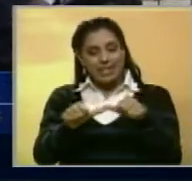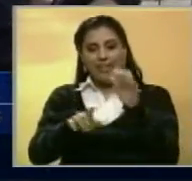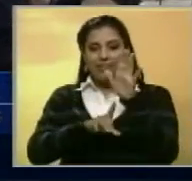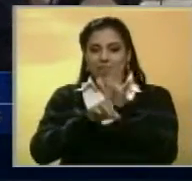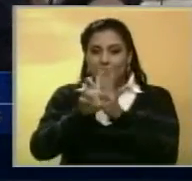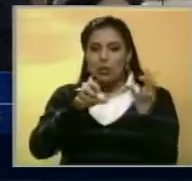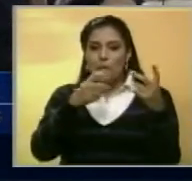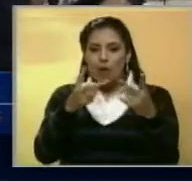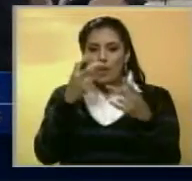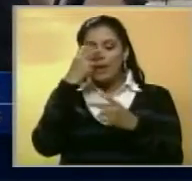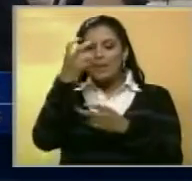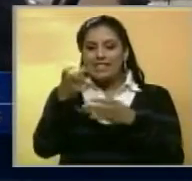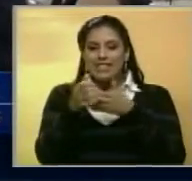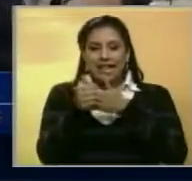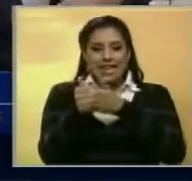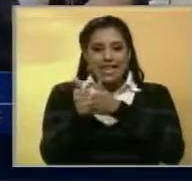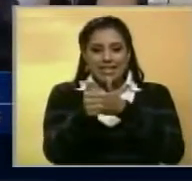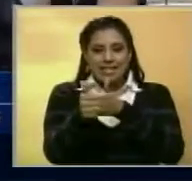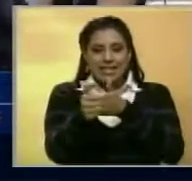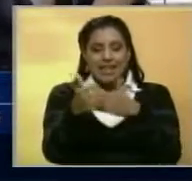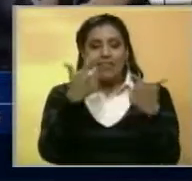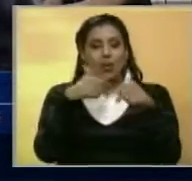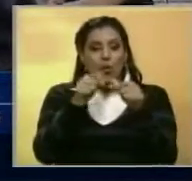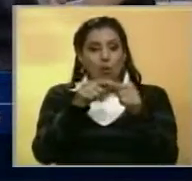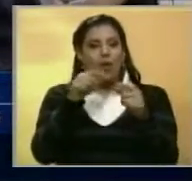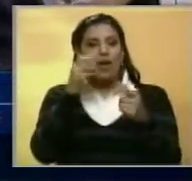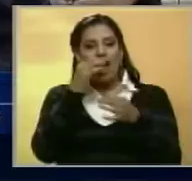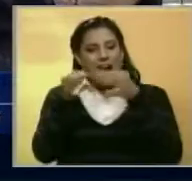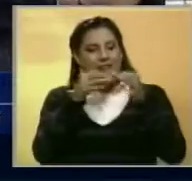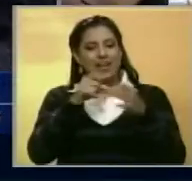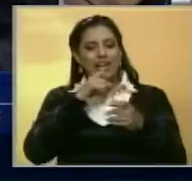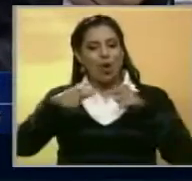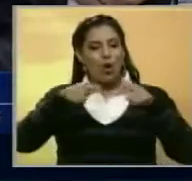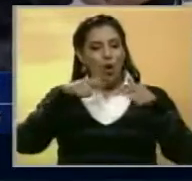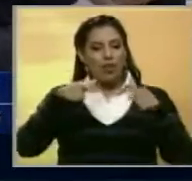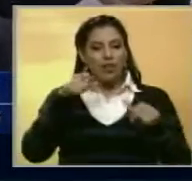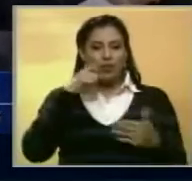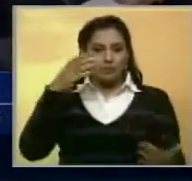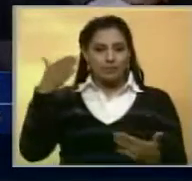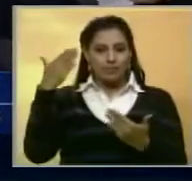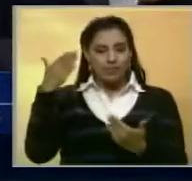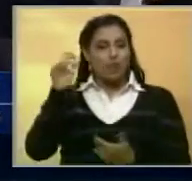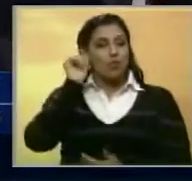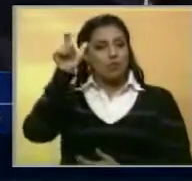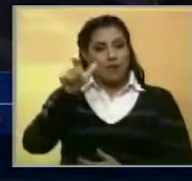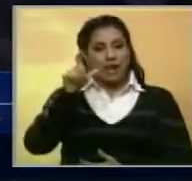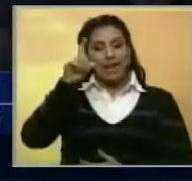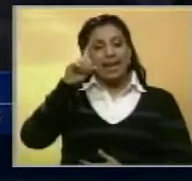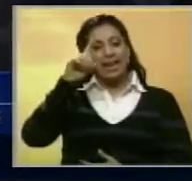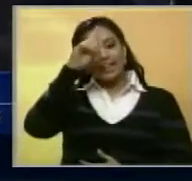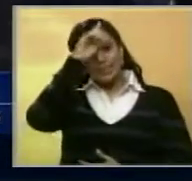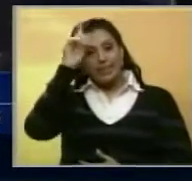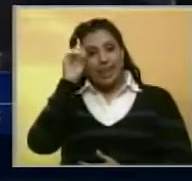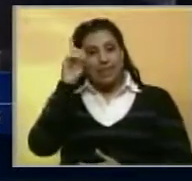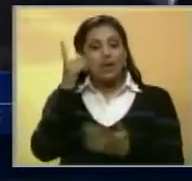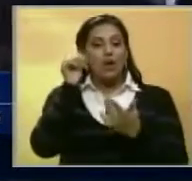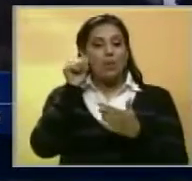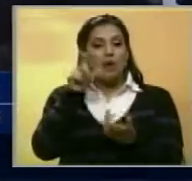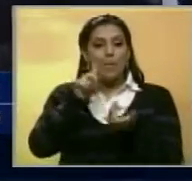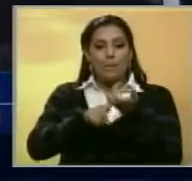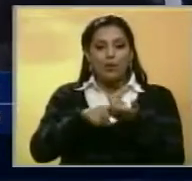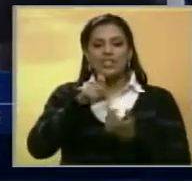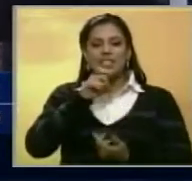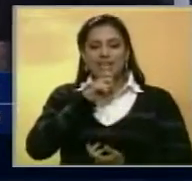desarrollo el programa de visitas guiadas. Nosotros vamos a conversar en este momento con la coordinadora de esta actividad, la señora Diana Agostino, esposa del presidente